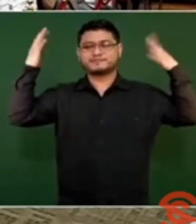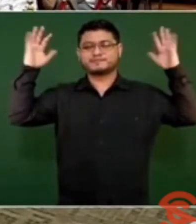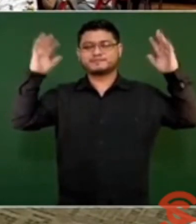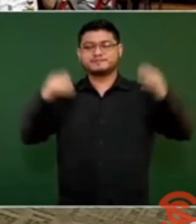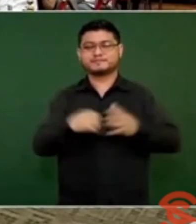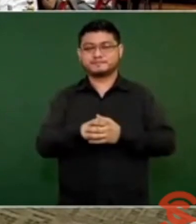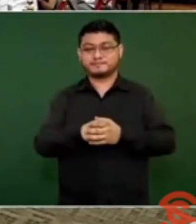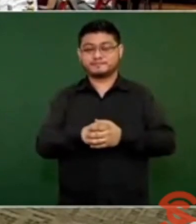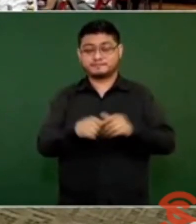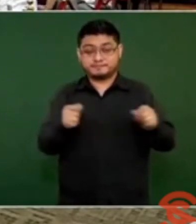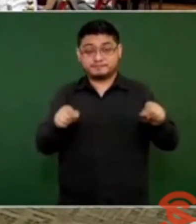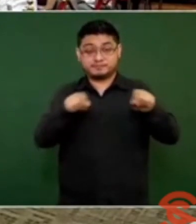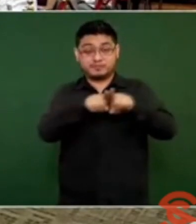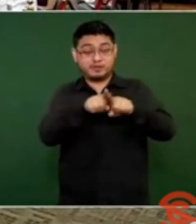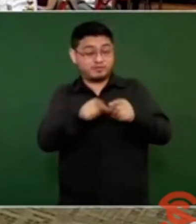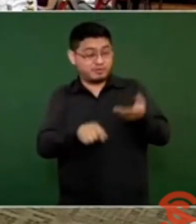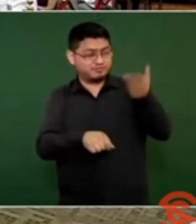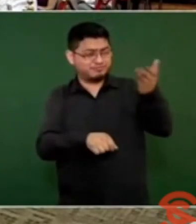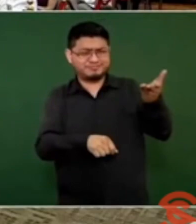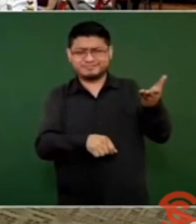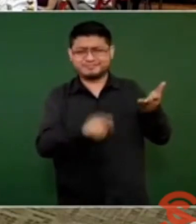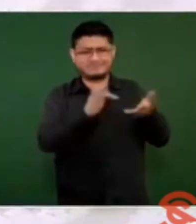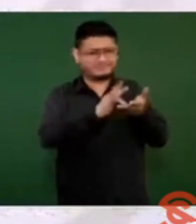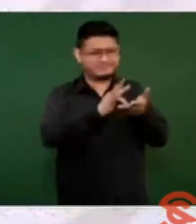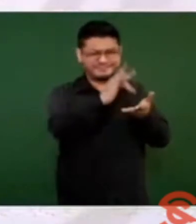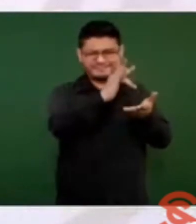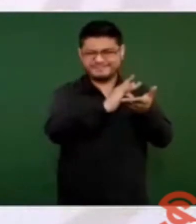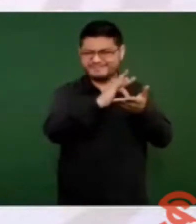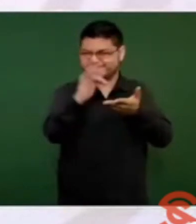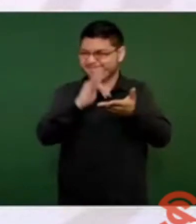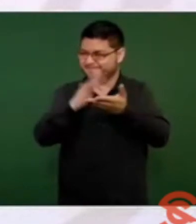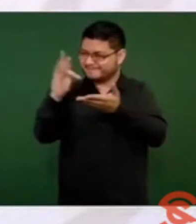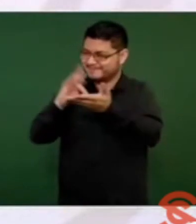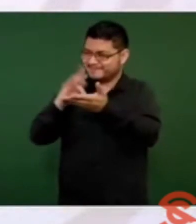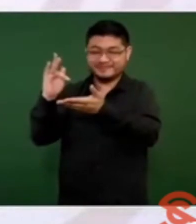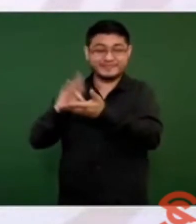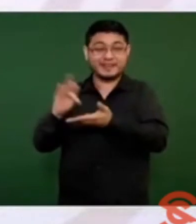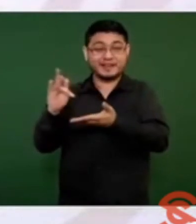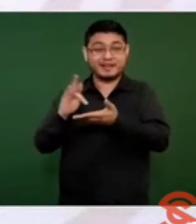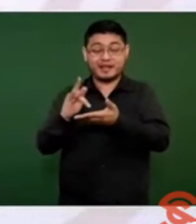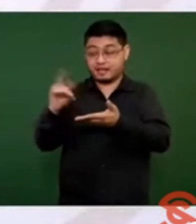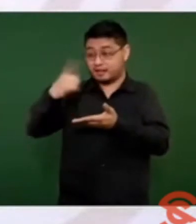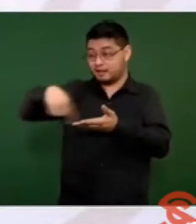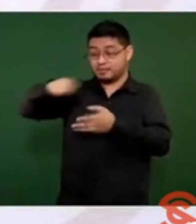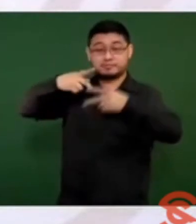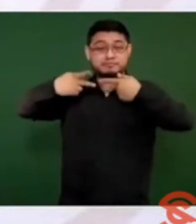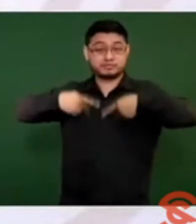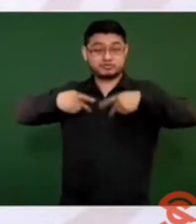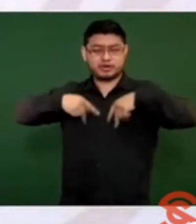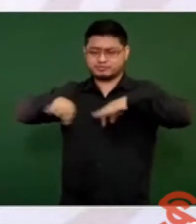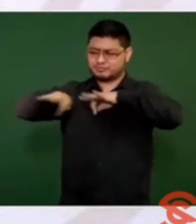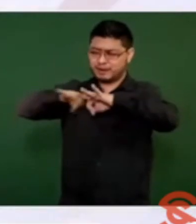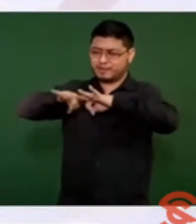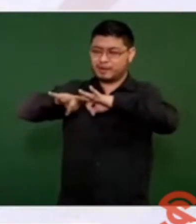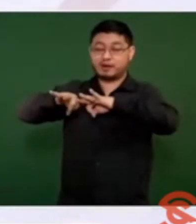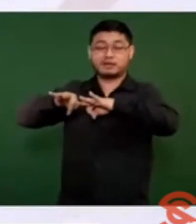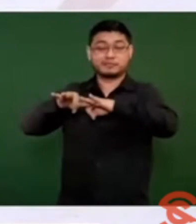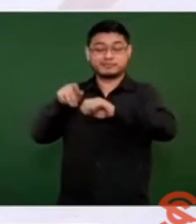También agradecer a muchos trabajadores, en especial a los trabajadores electricistas,